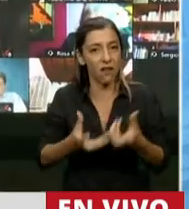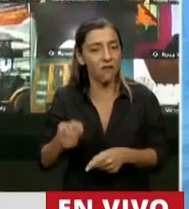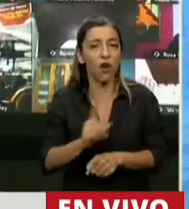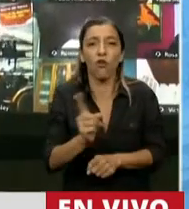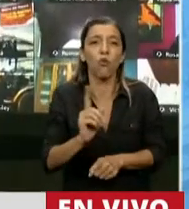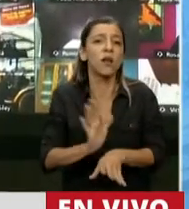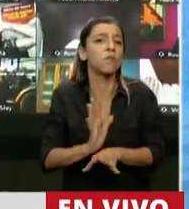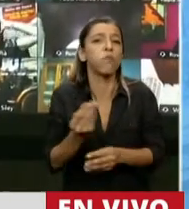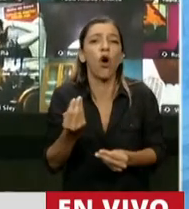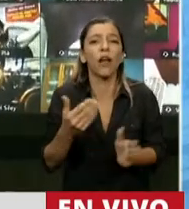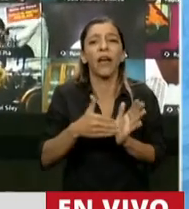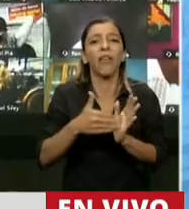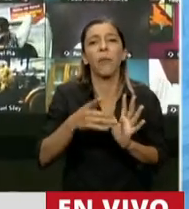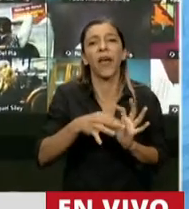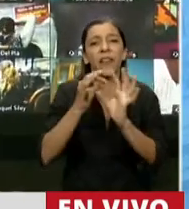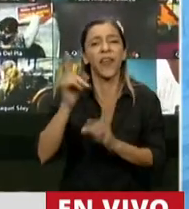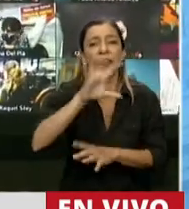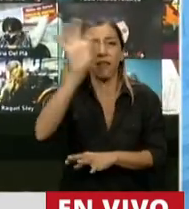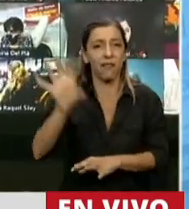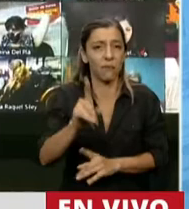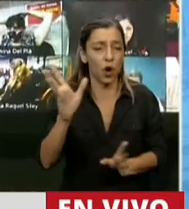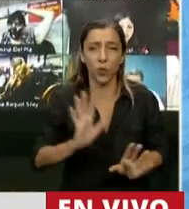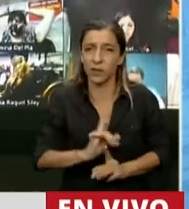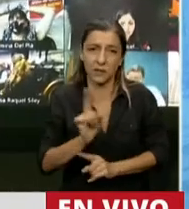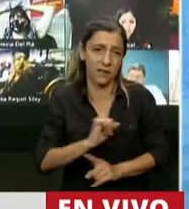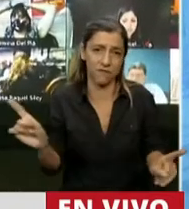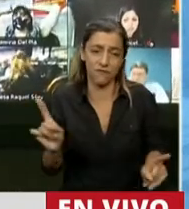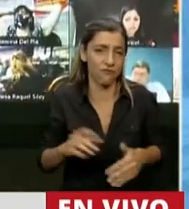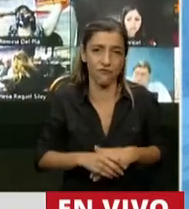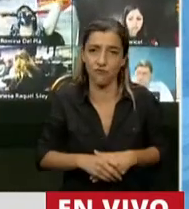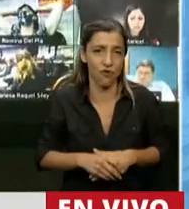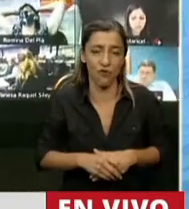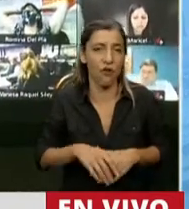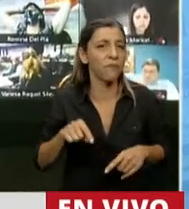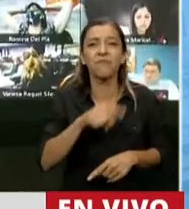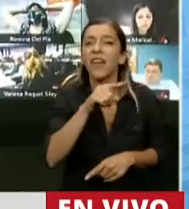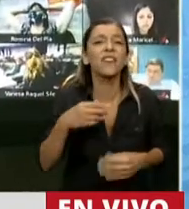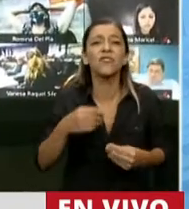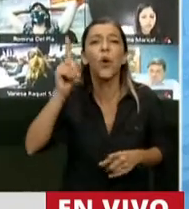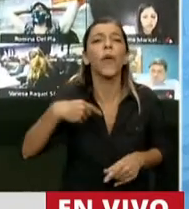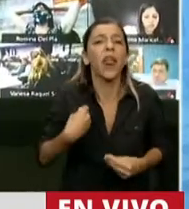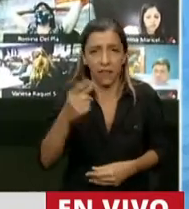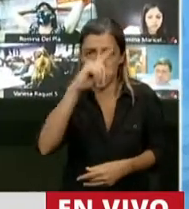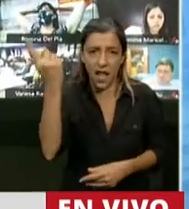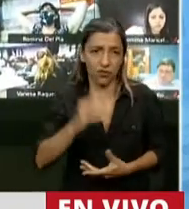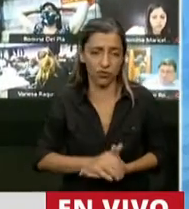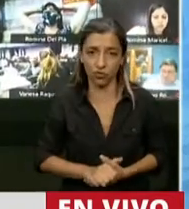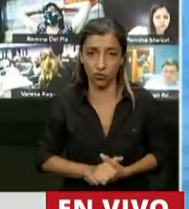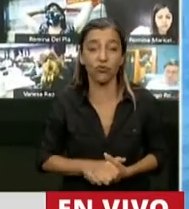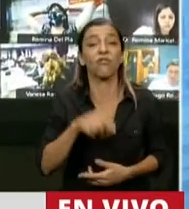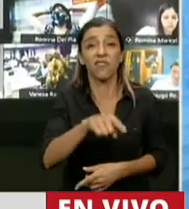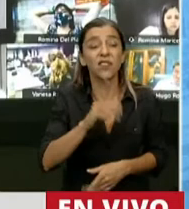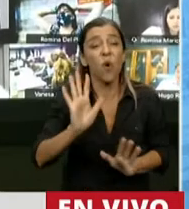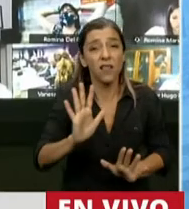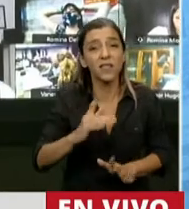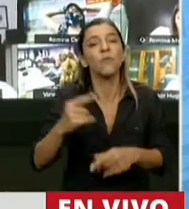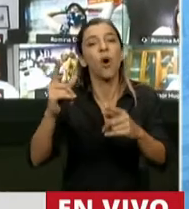expensas de la distribución secundaria de la coparticipación, no a expensas de la primaria, de la nación. Y esto es así por mandato del